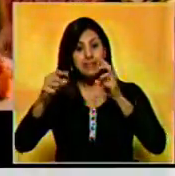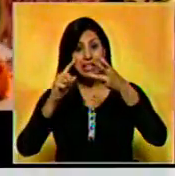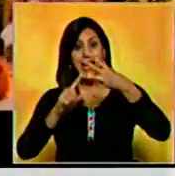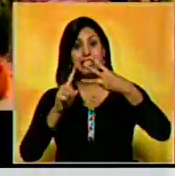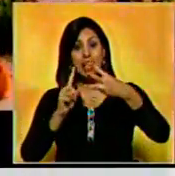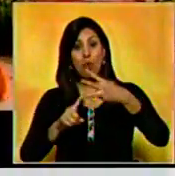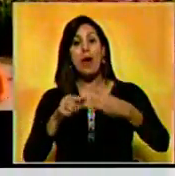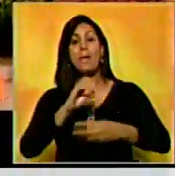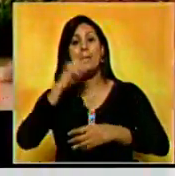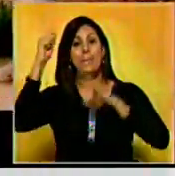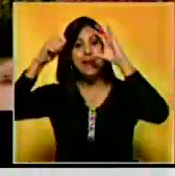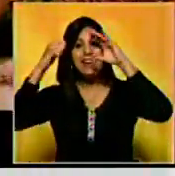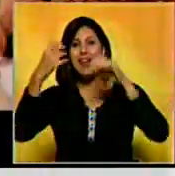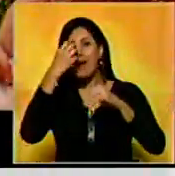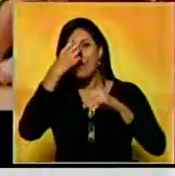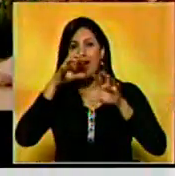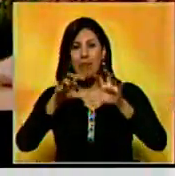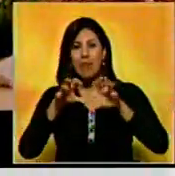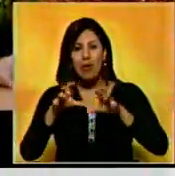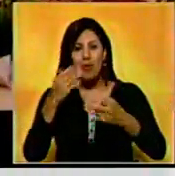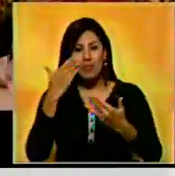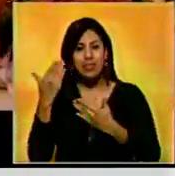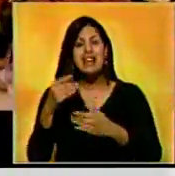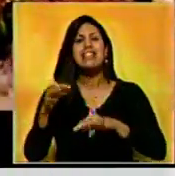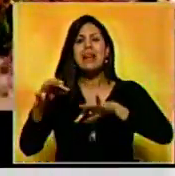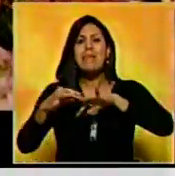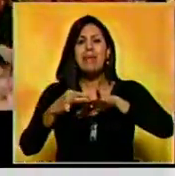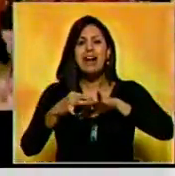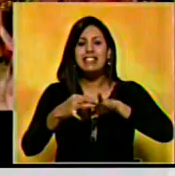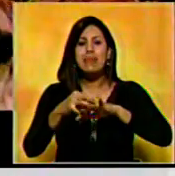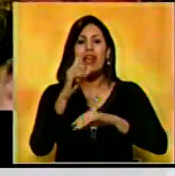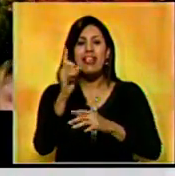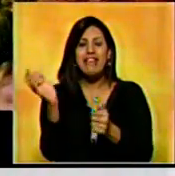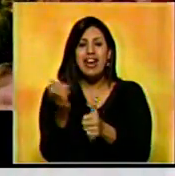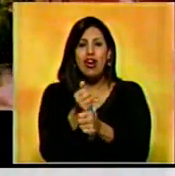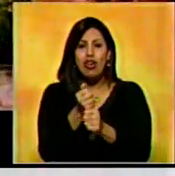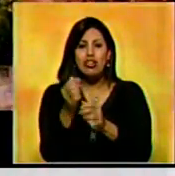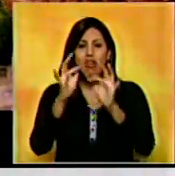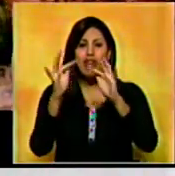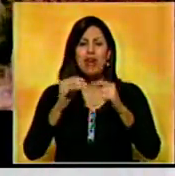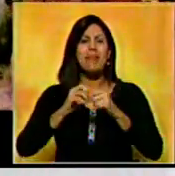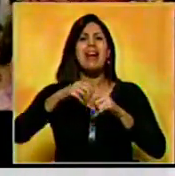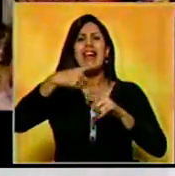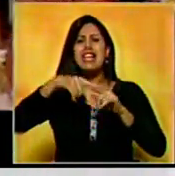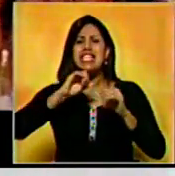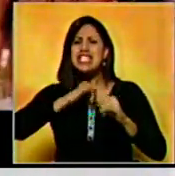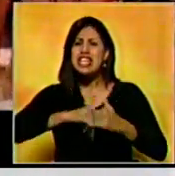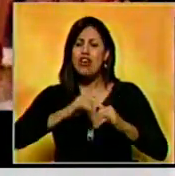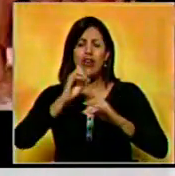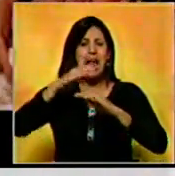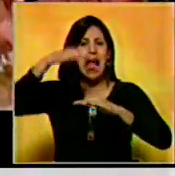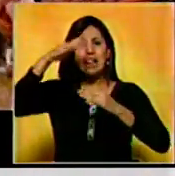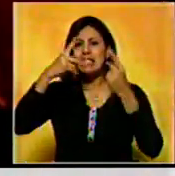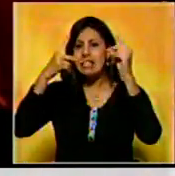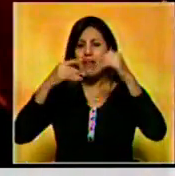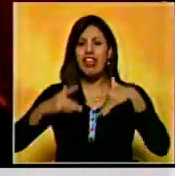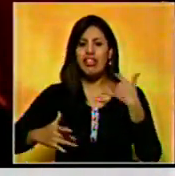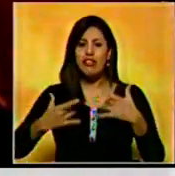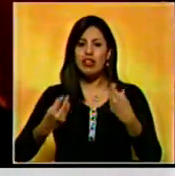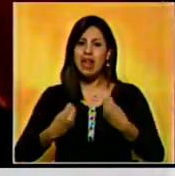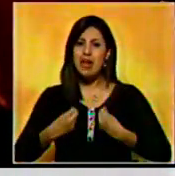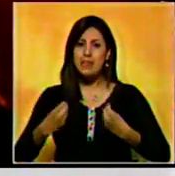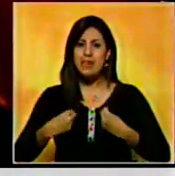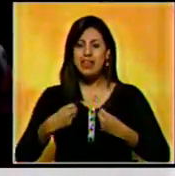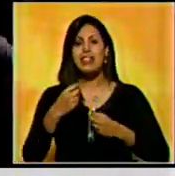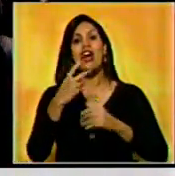tercer lugar se encuentra la comedia This is 40, sobre un matrimonio que debe encontrar la manera de dejar ir a sus hijos y disfrutar el resto de su vida